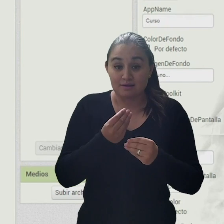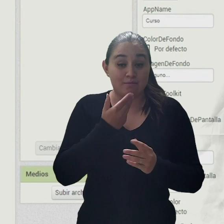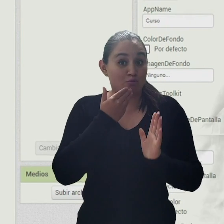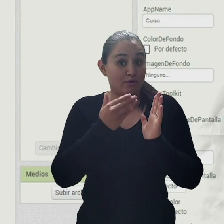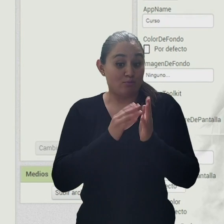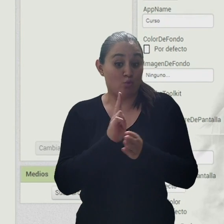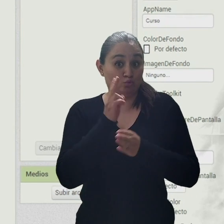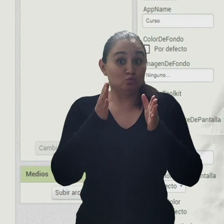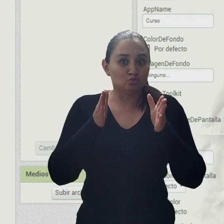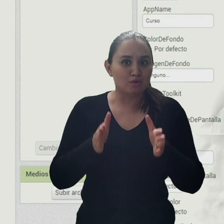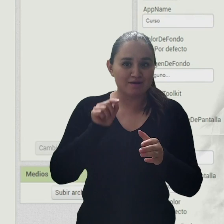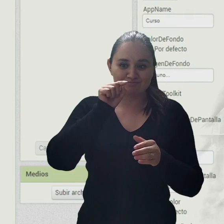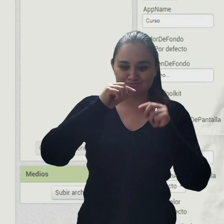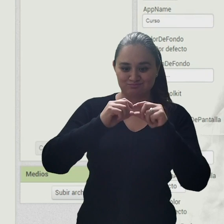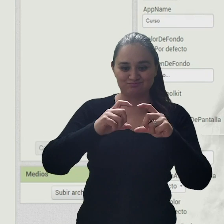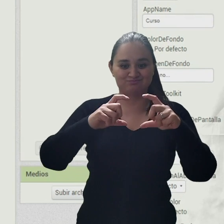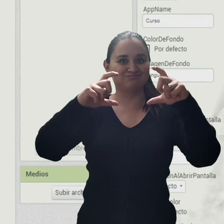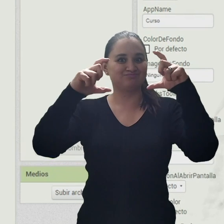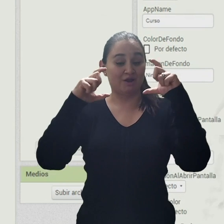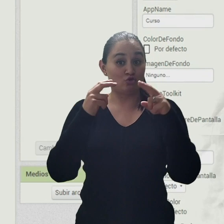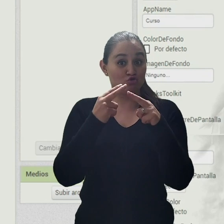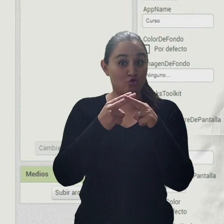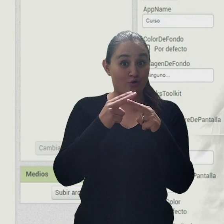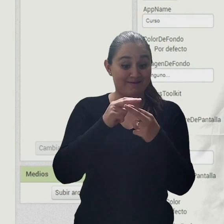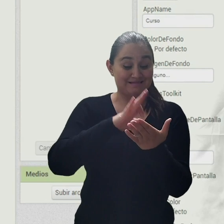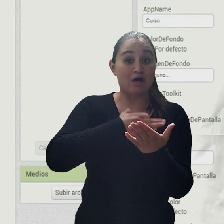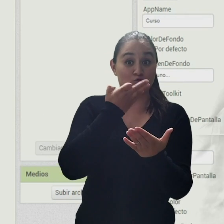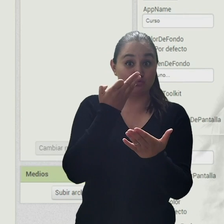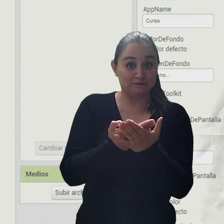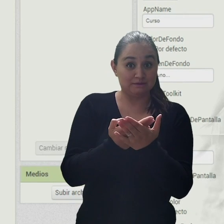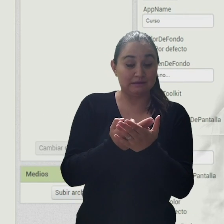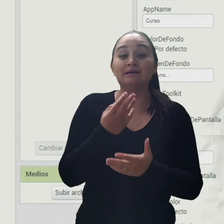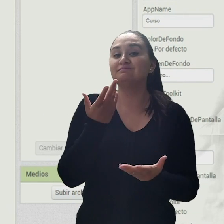suceder cuando el usuario dé un clic en el botón traducir?